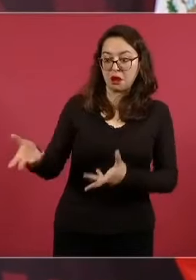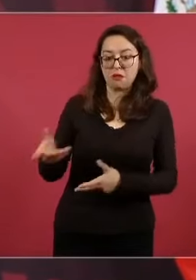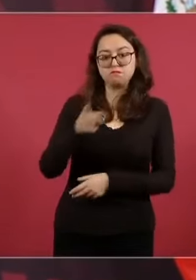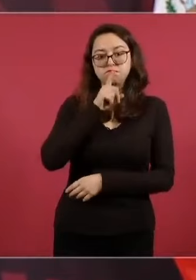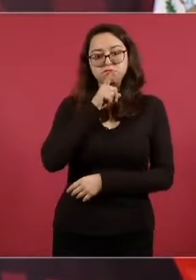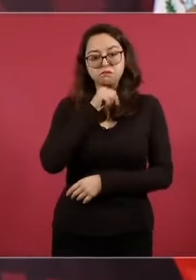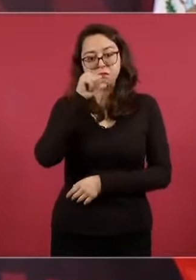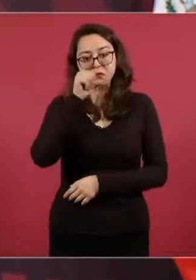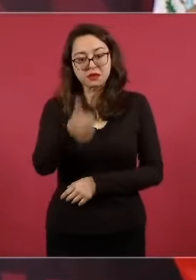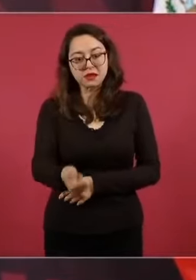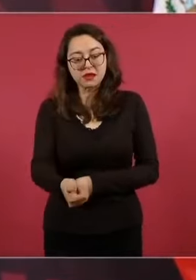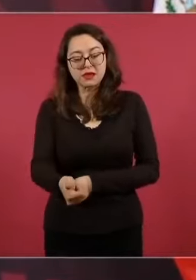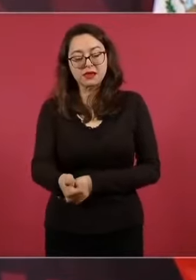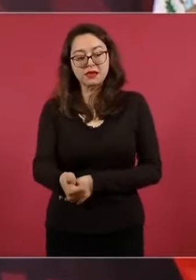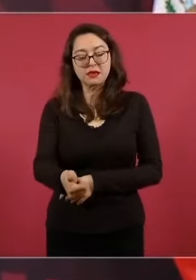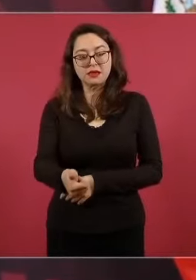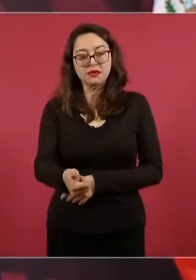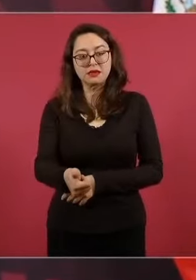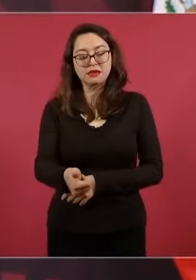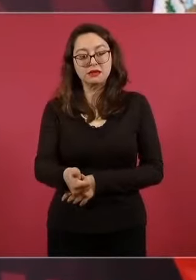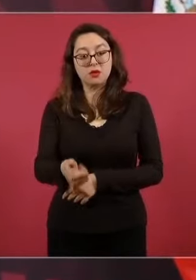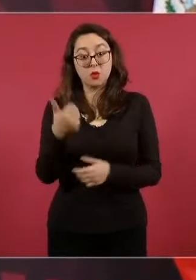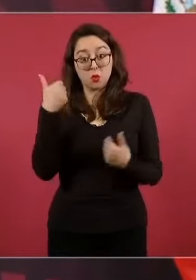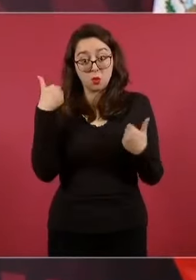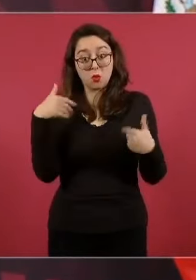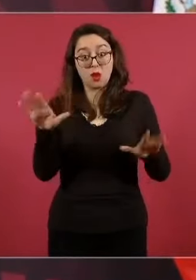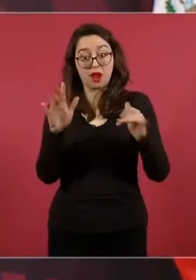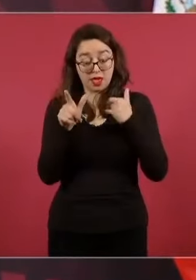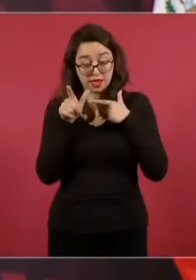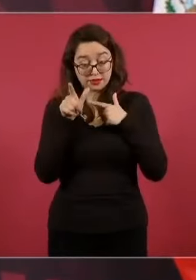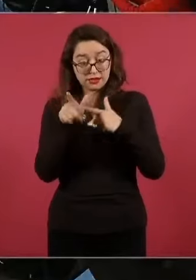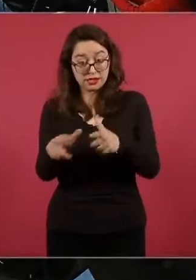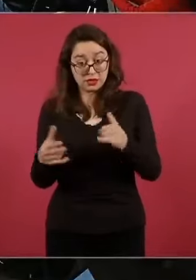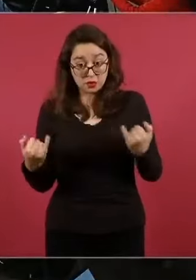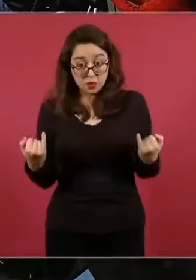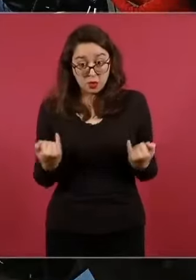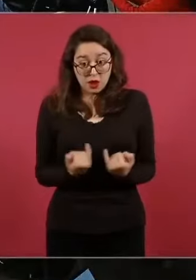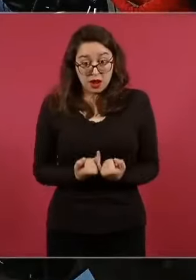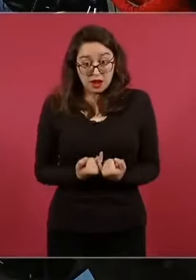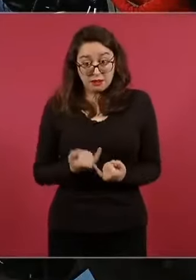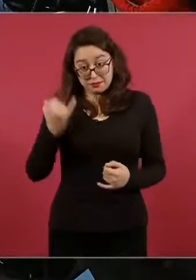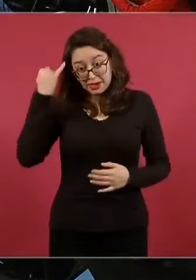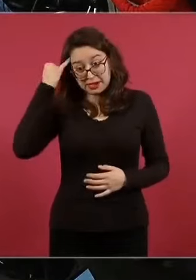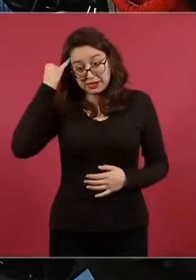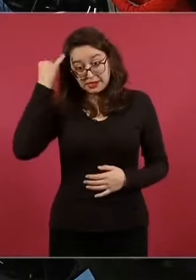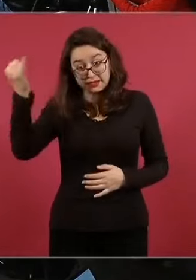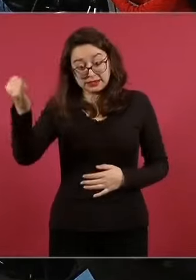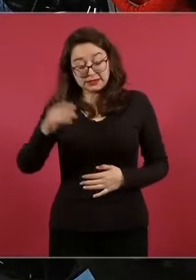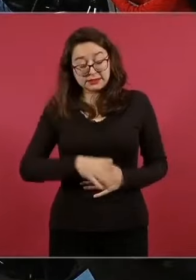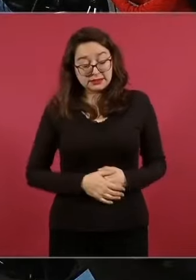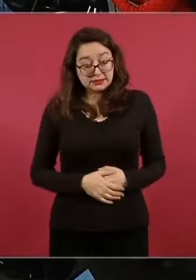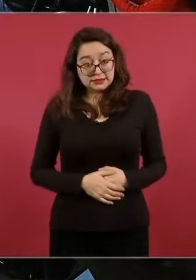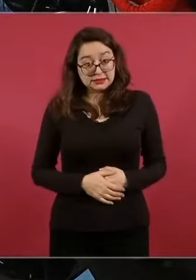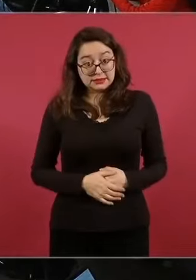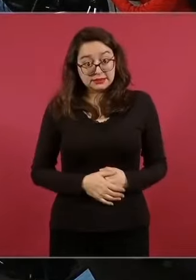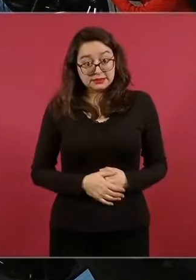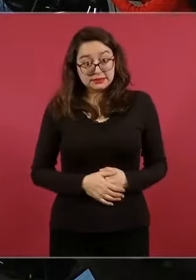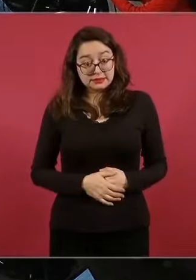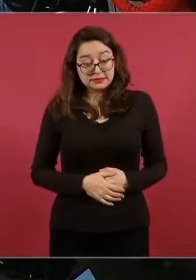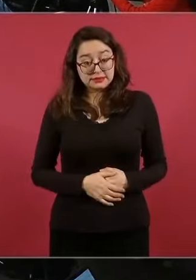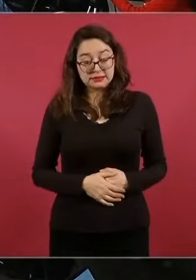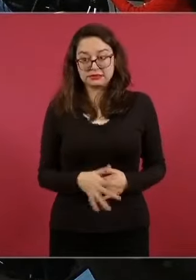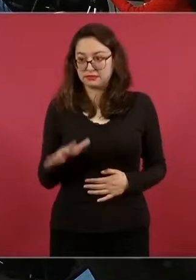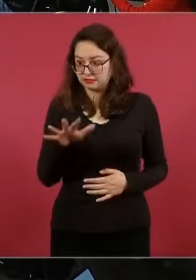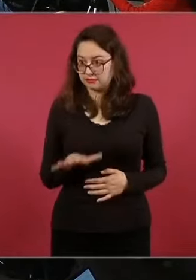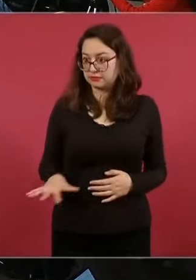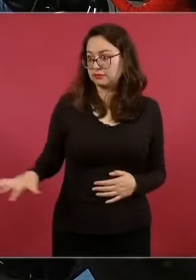contribuye a